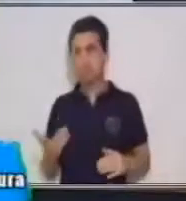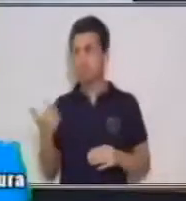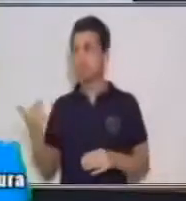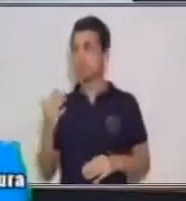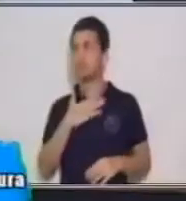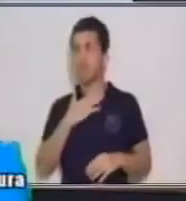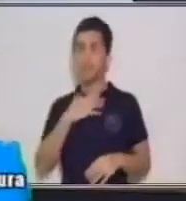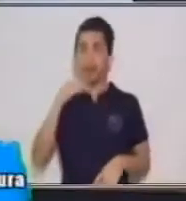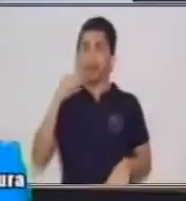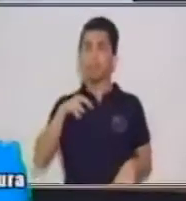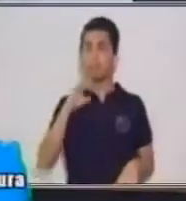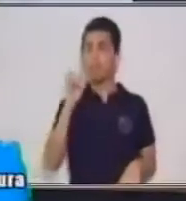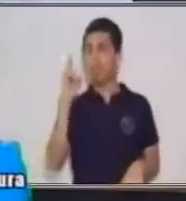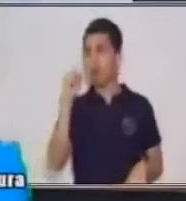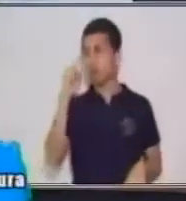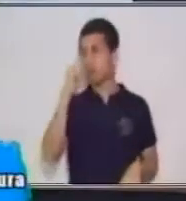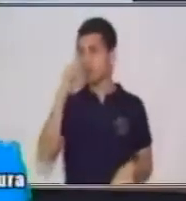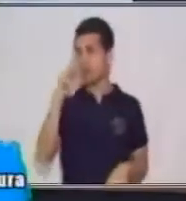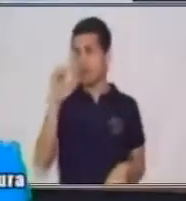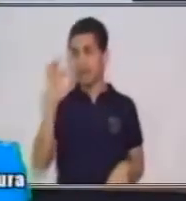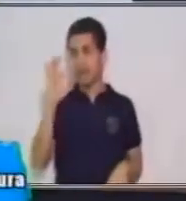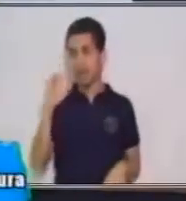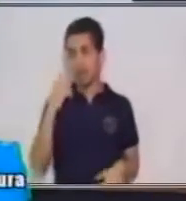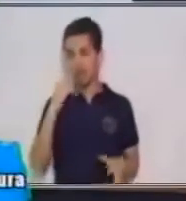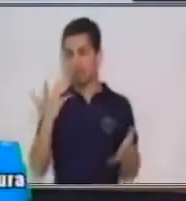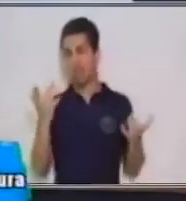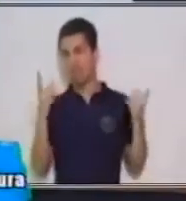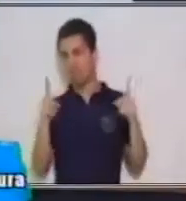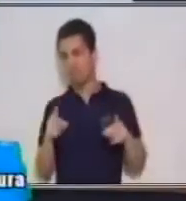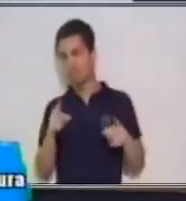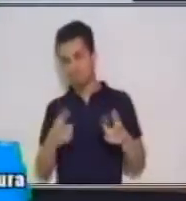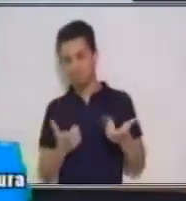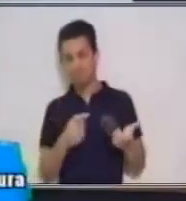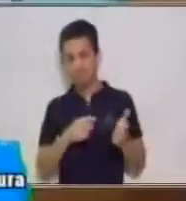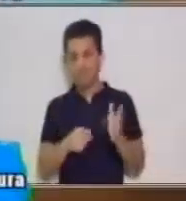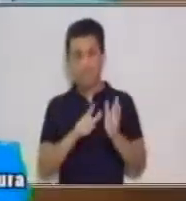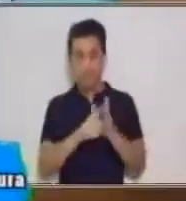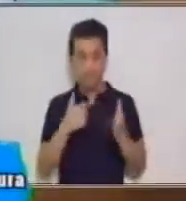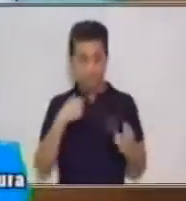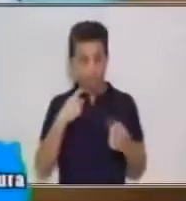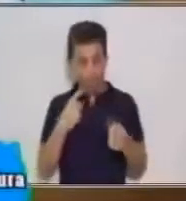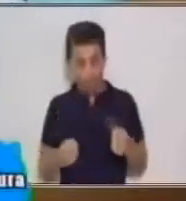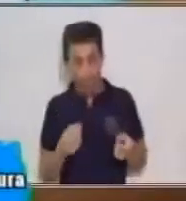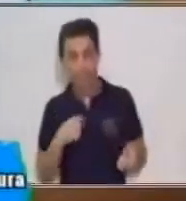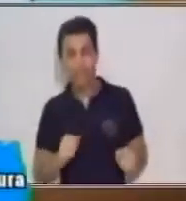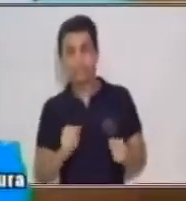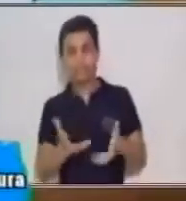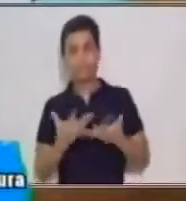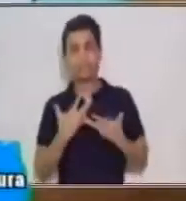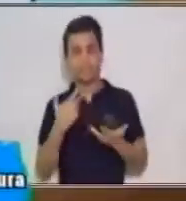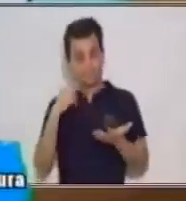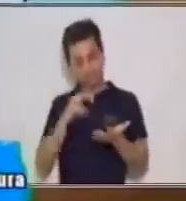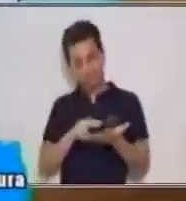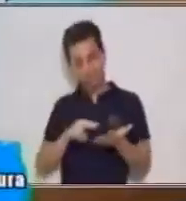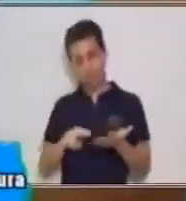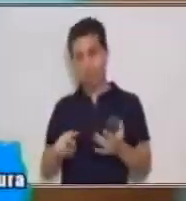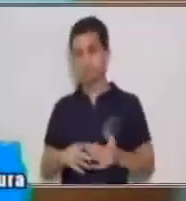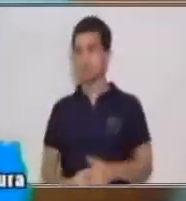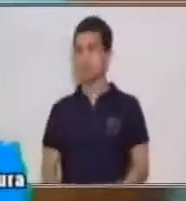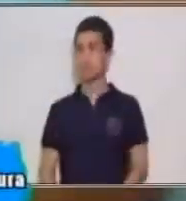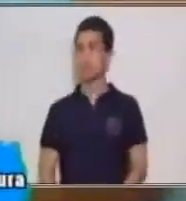y ubicarla. ¿De qué tratará el libro? Si me llama la atención, entonces puedo continuar con mi lectura.